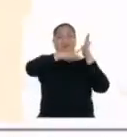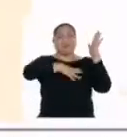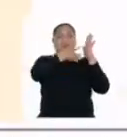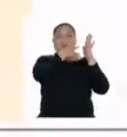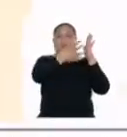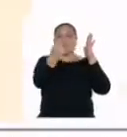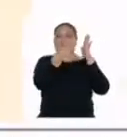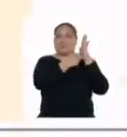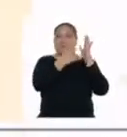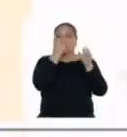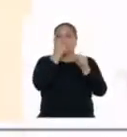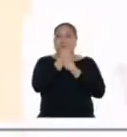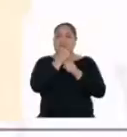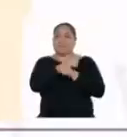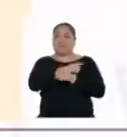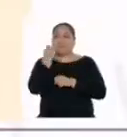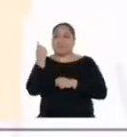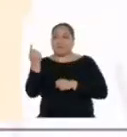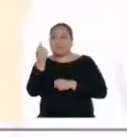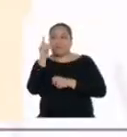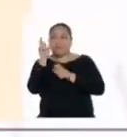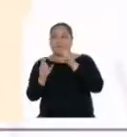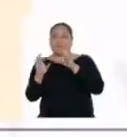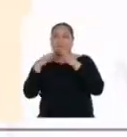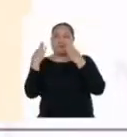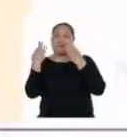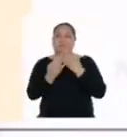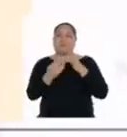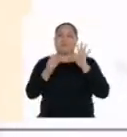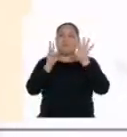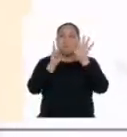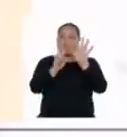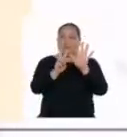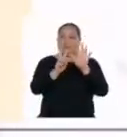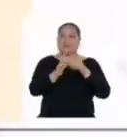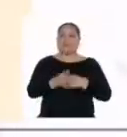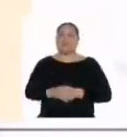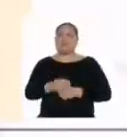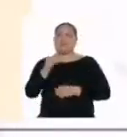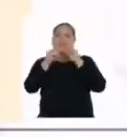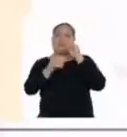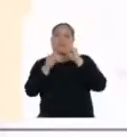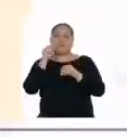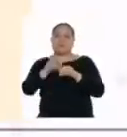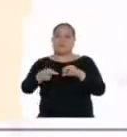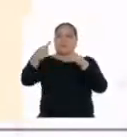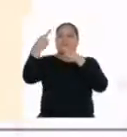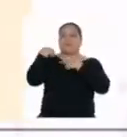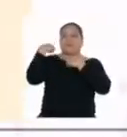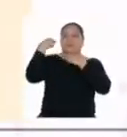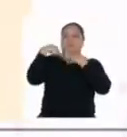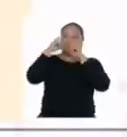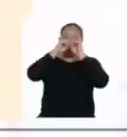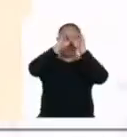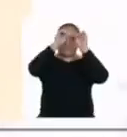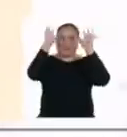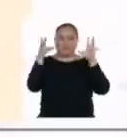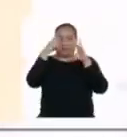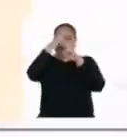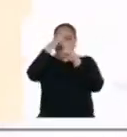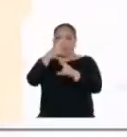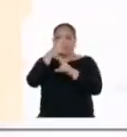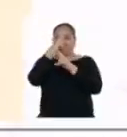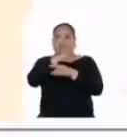trabajo de todos los miembros de la familia. Y siete, establecer responsabilidades claras para